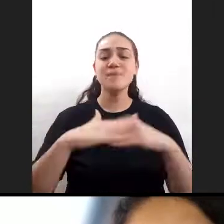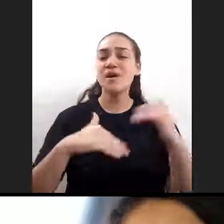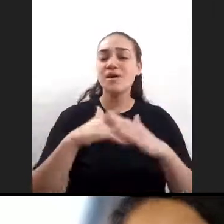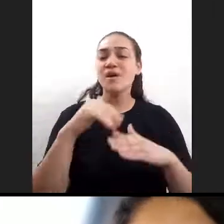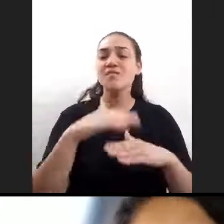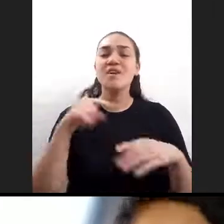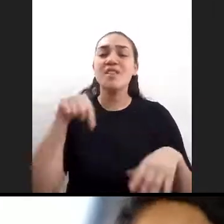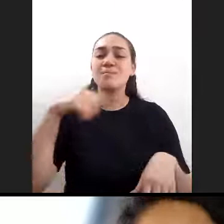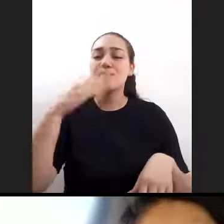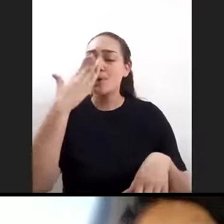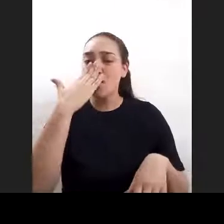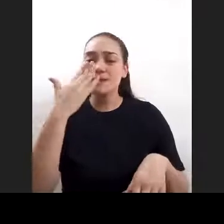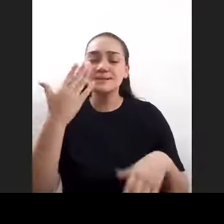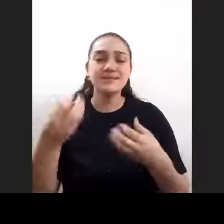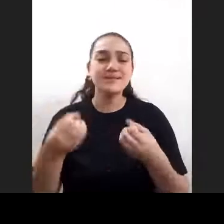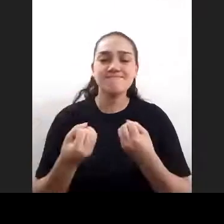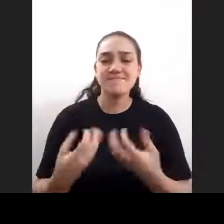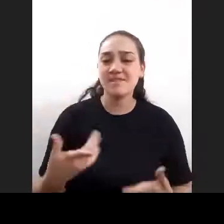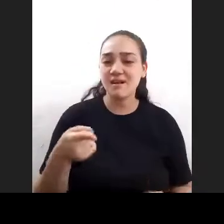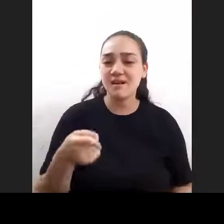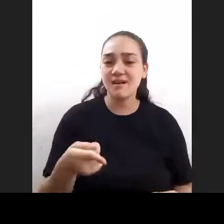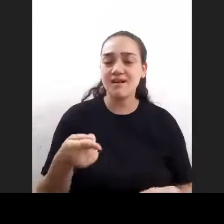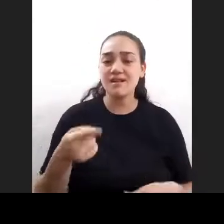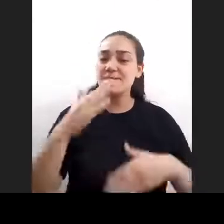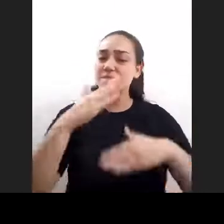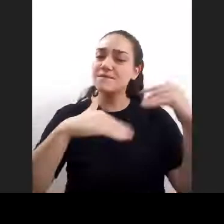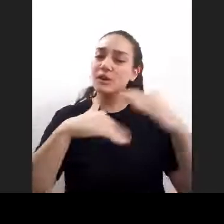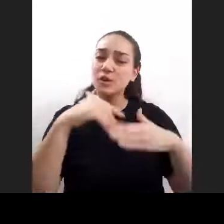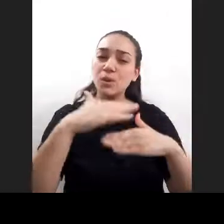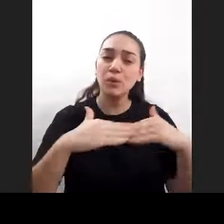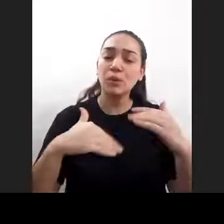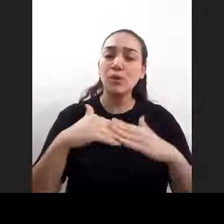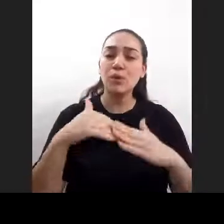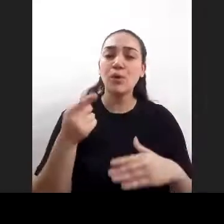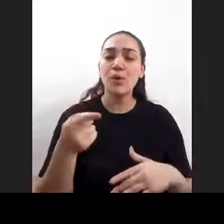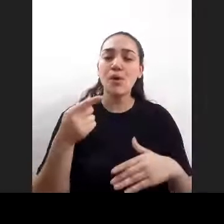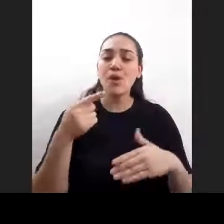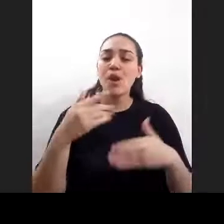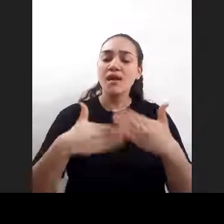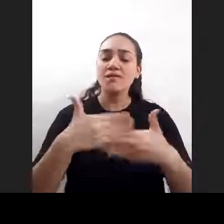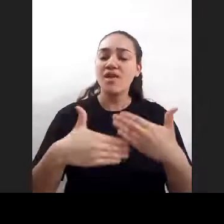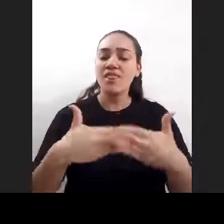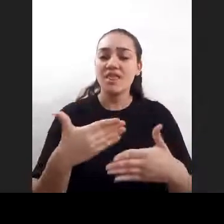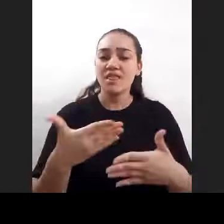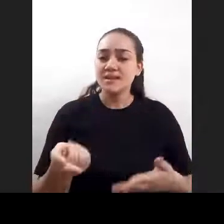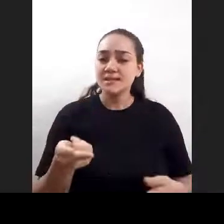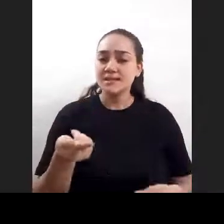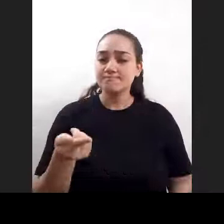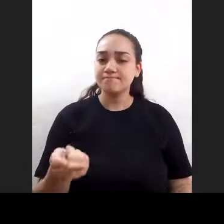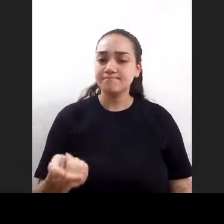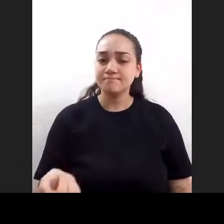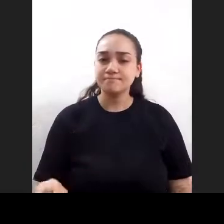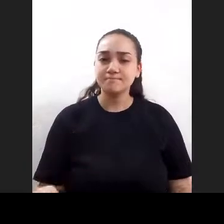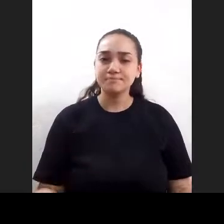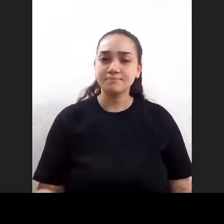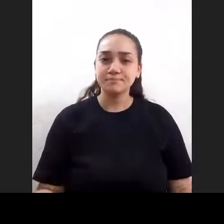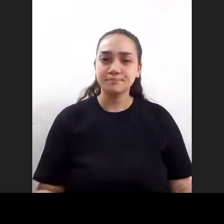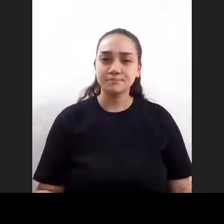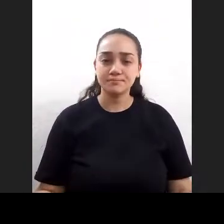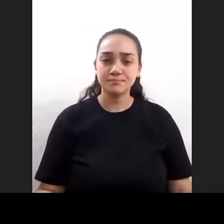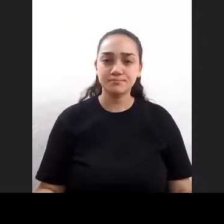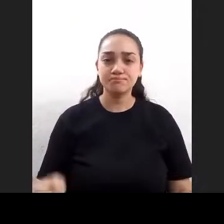es el despliegue de infraestructura y qué actividades se están desarrollando en la agencia ayer las escuché en otro evento y la verdad me quedé muy